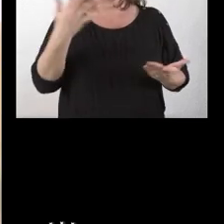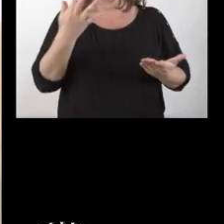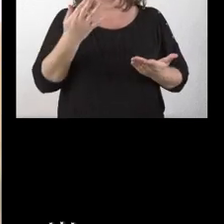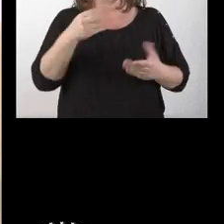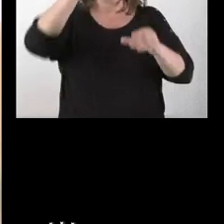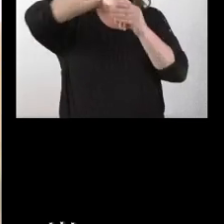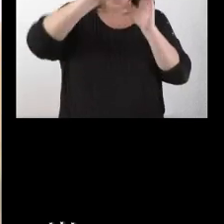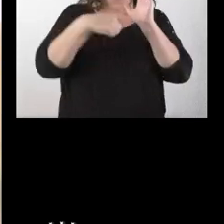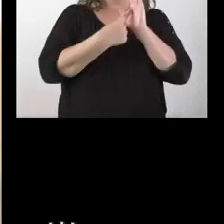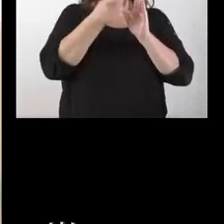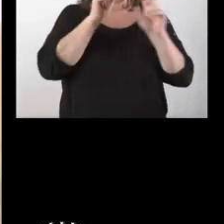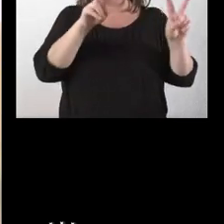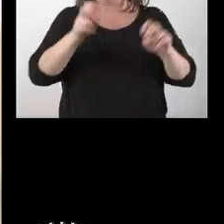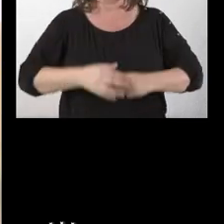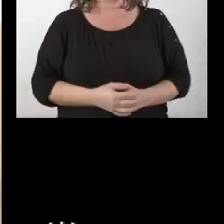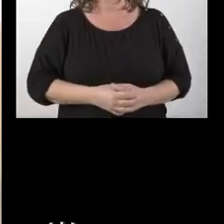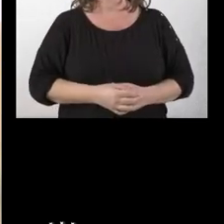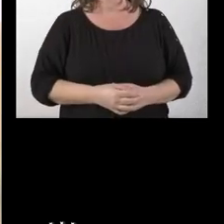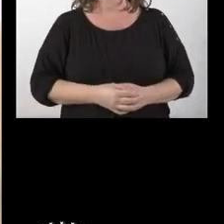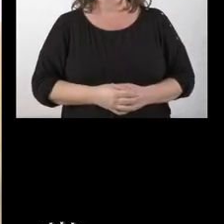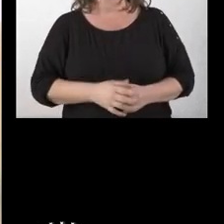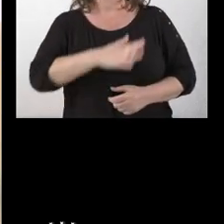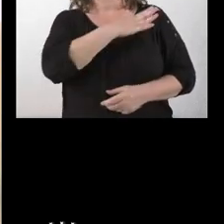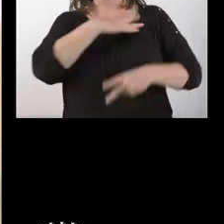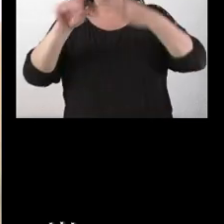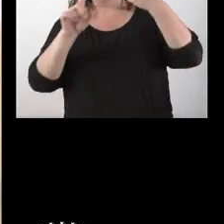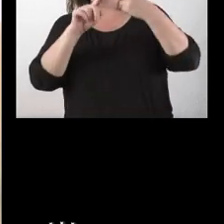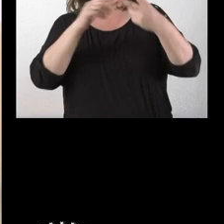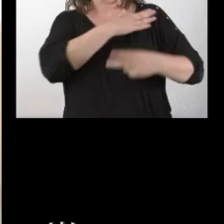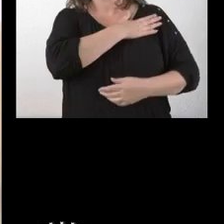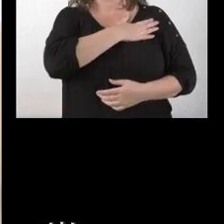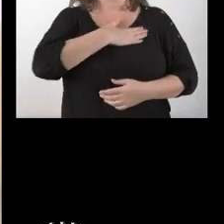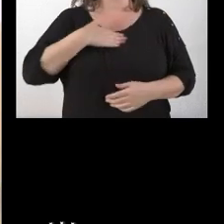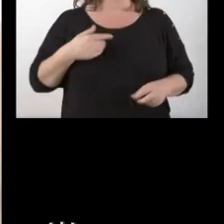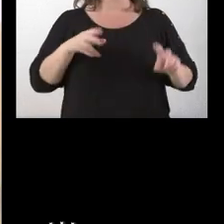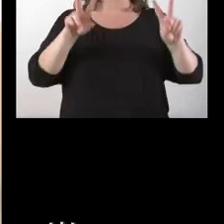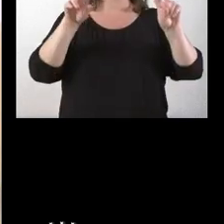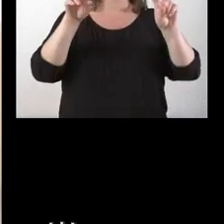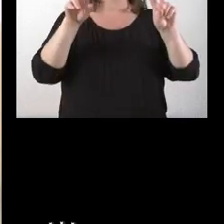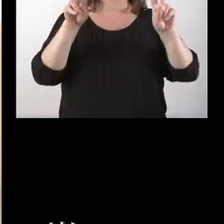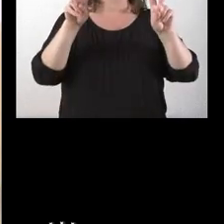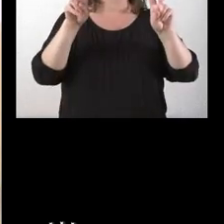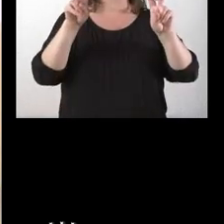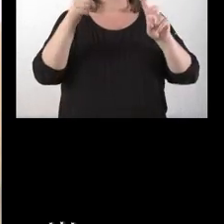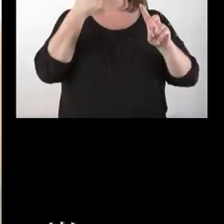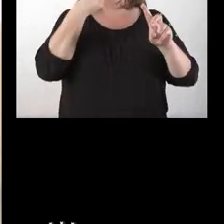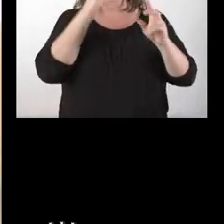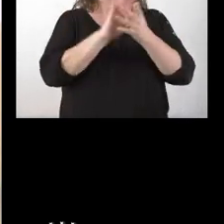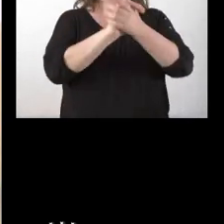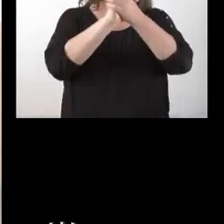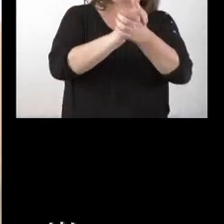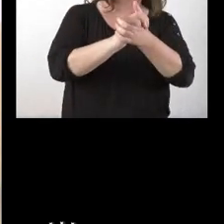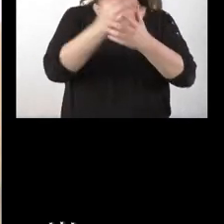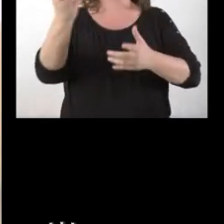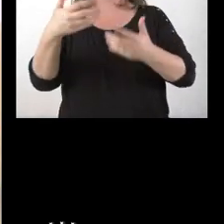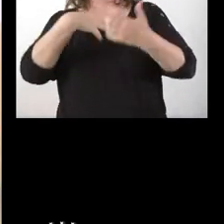en esta normativa nueva. Y también quería hacer una pregunta. Bueno, he estado escuchando sus alabanzas a los funcionarios, a la